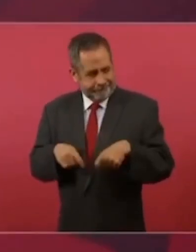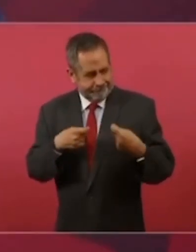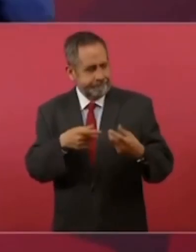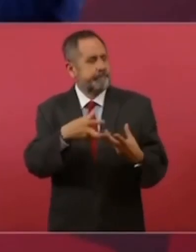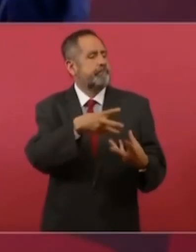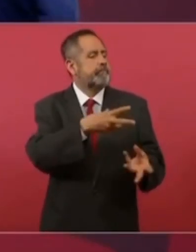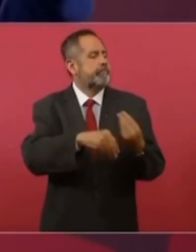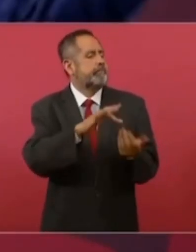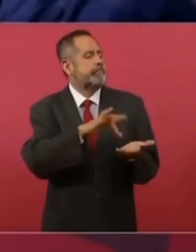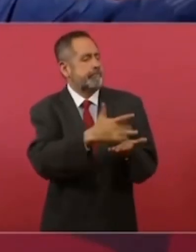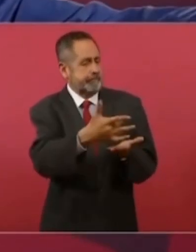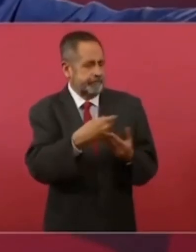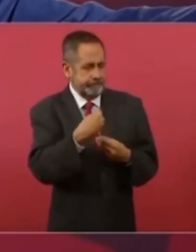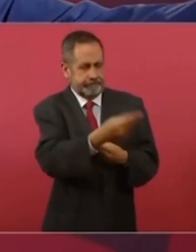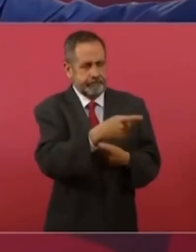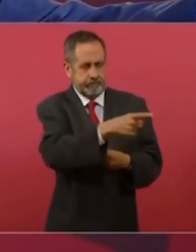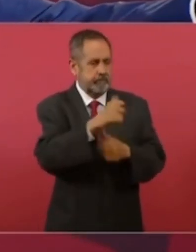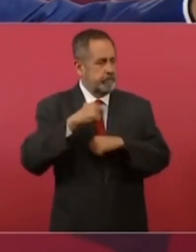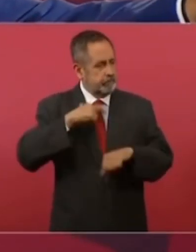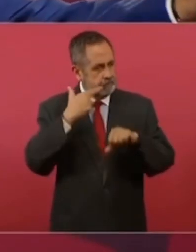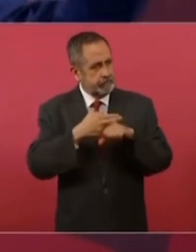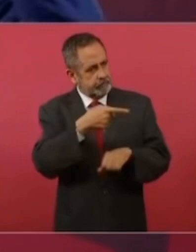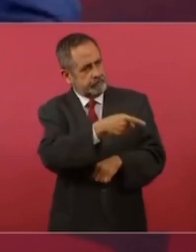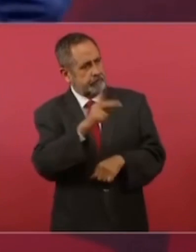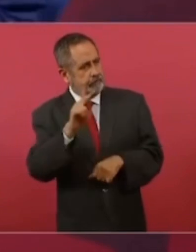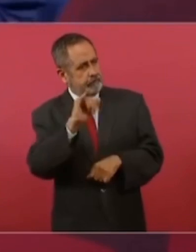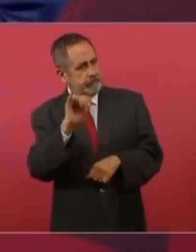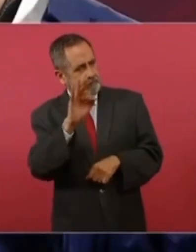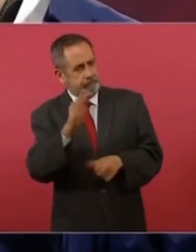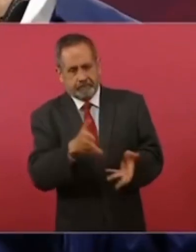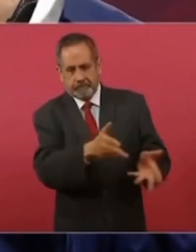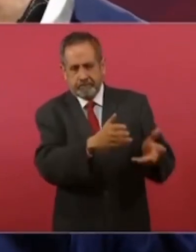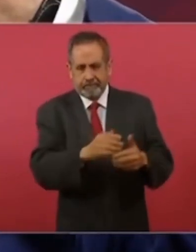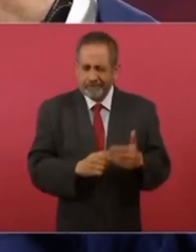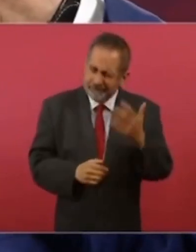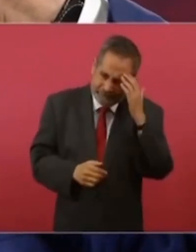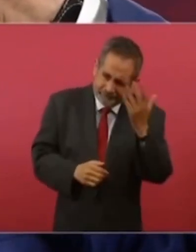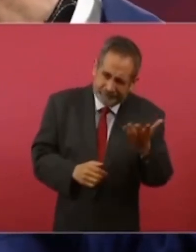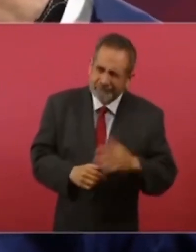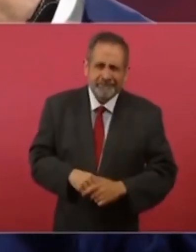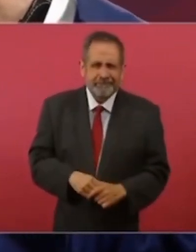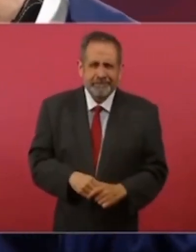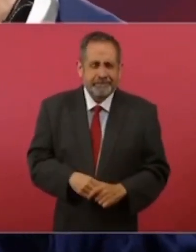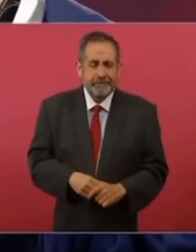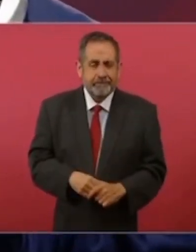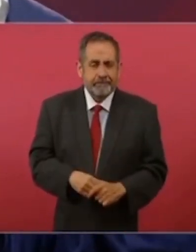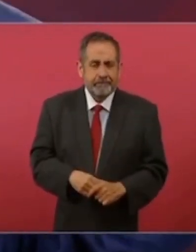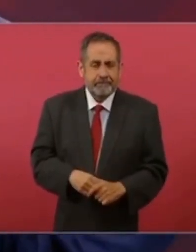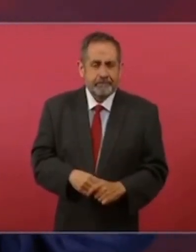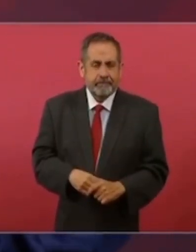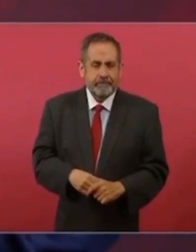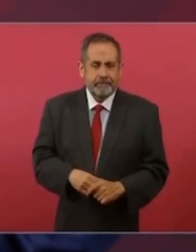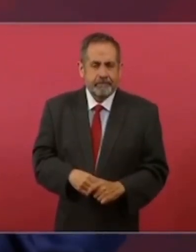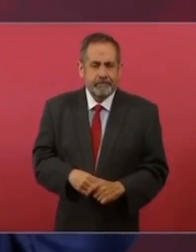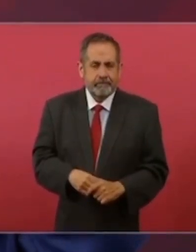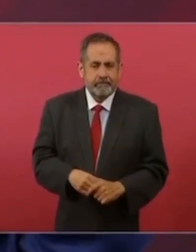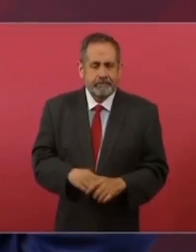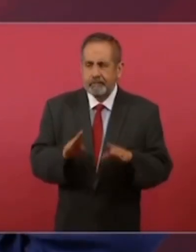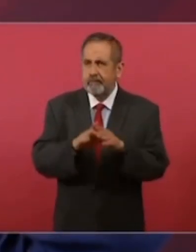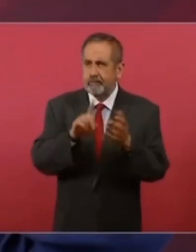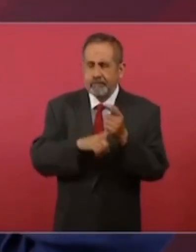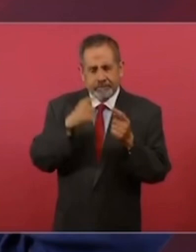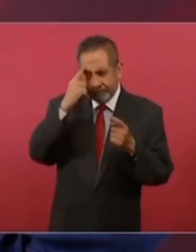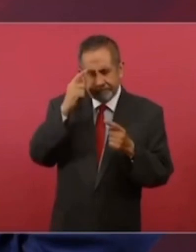Entonces, independientemente de las personas, imagínense cuál es el pensamiento